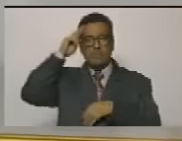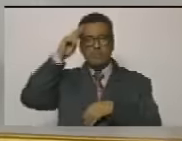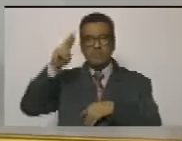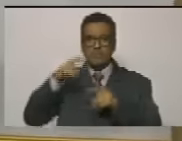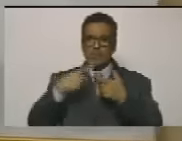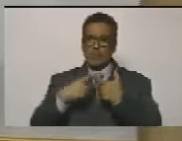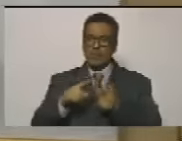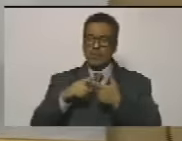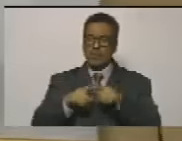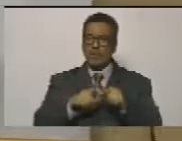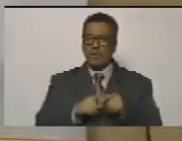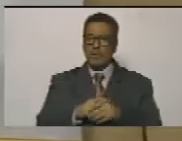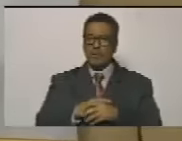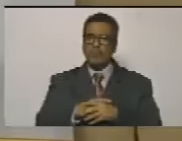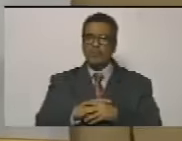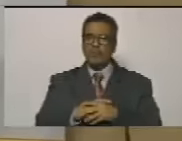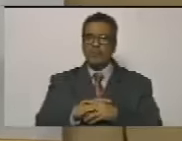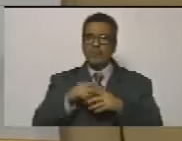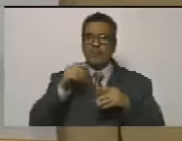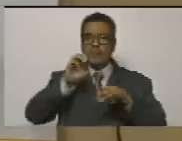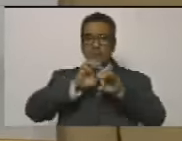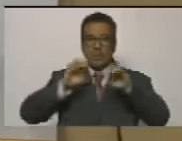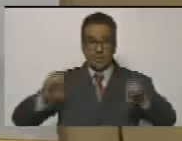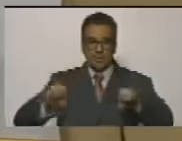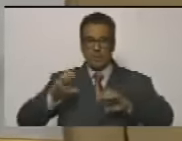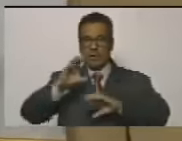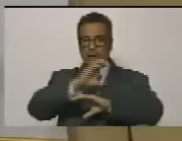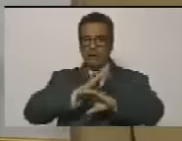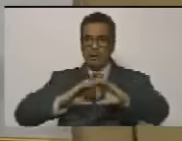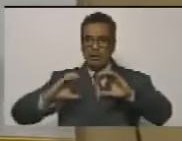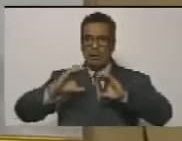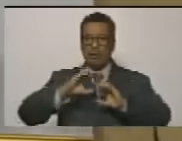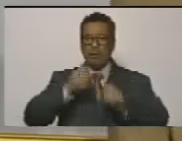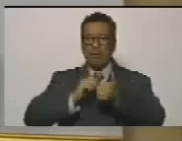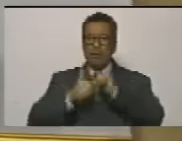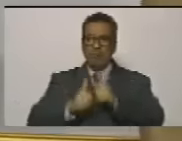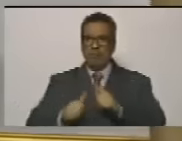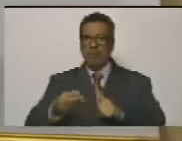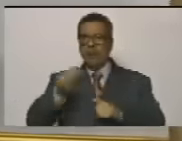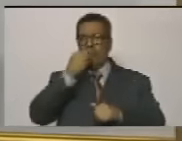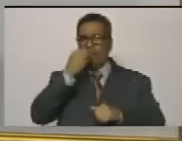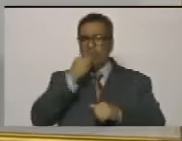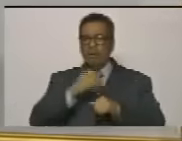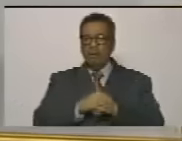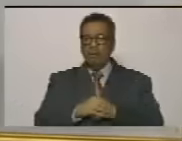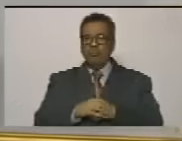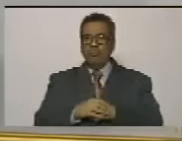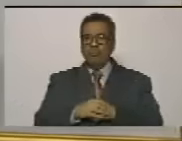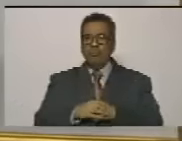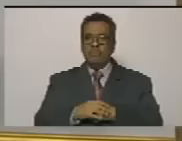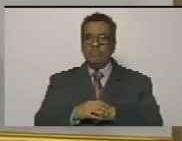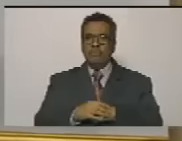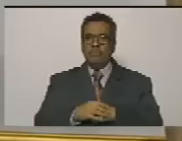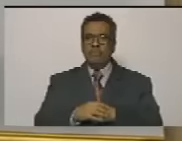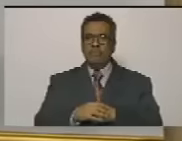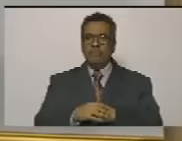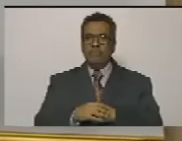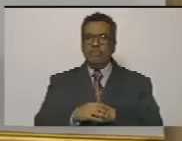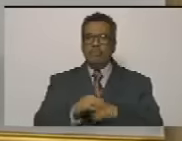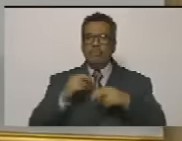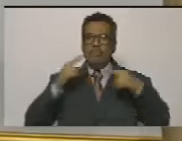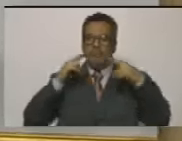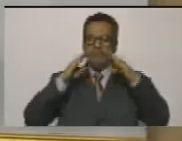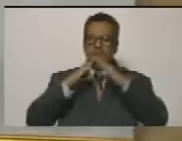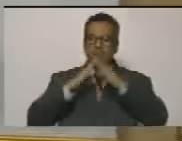diversidad de educación de cultura de deporte de alimentación de